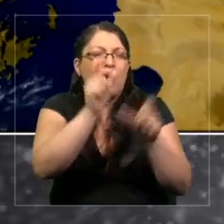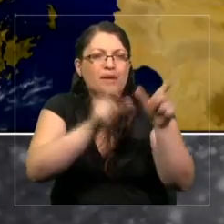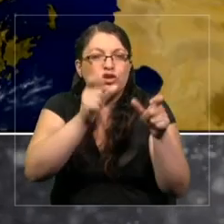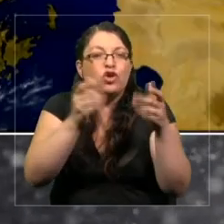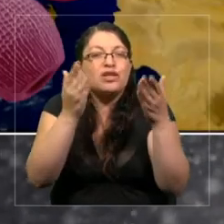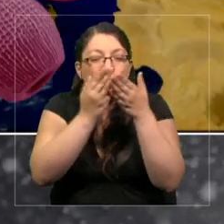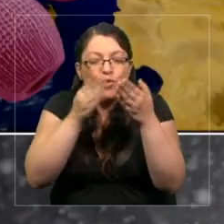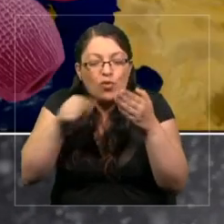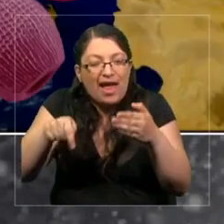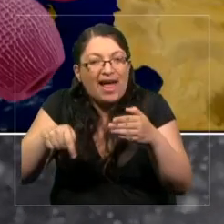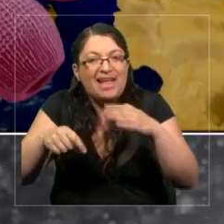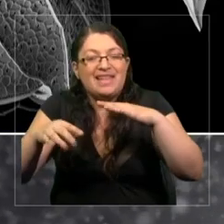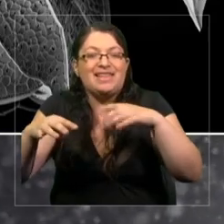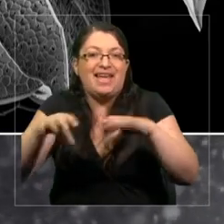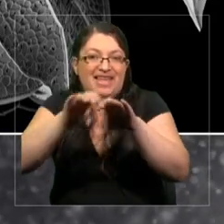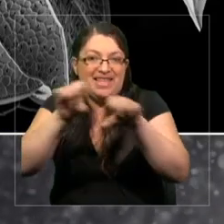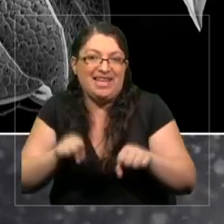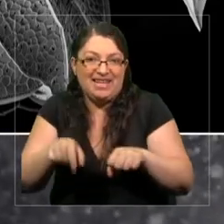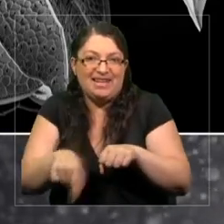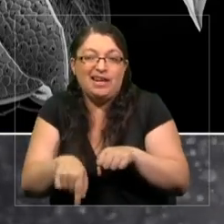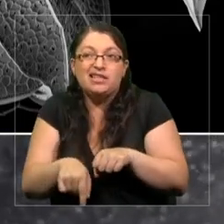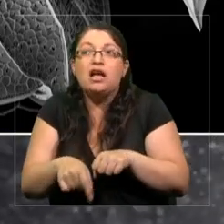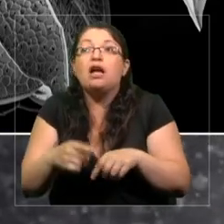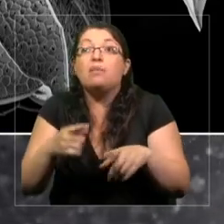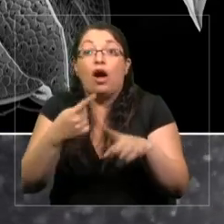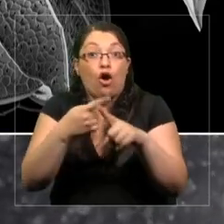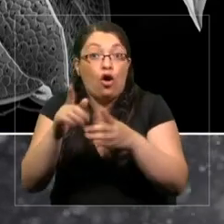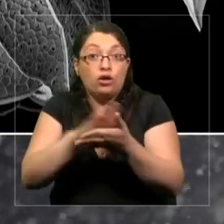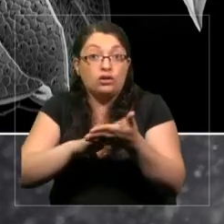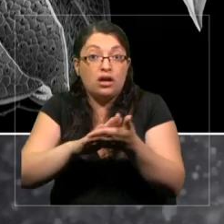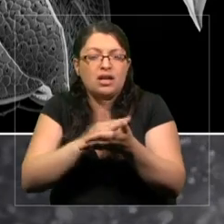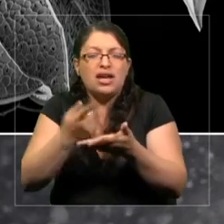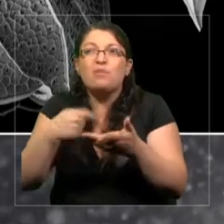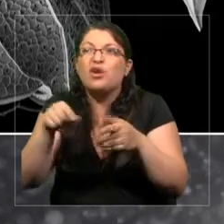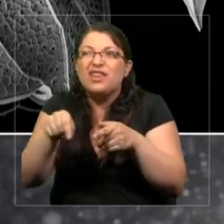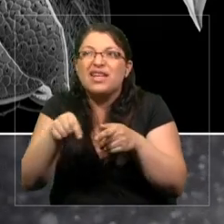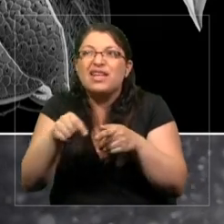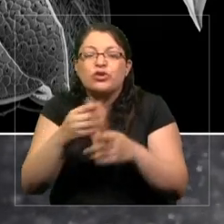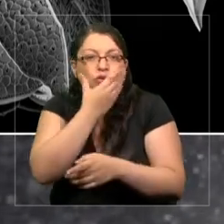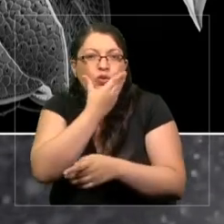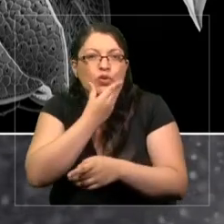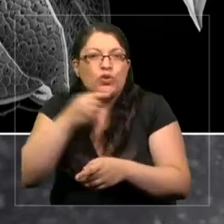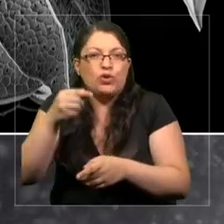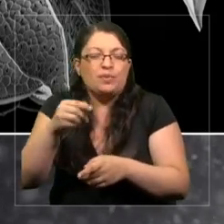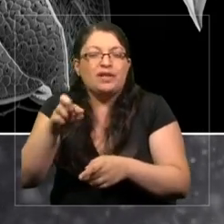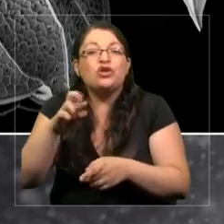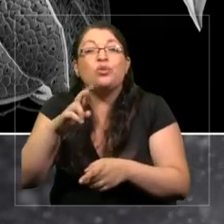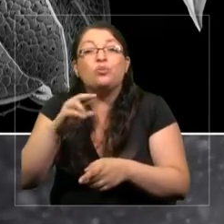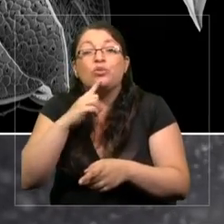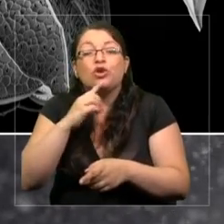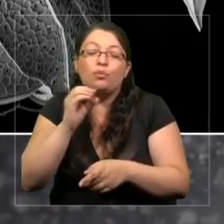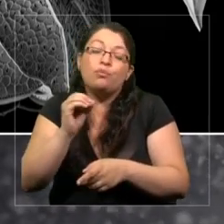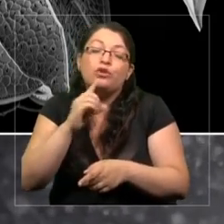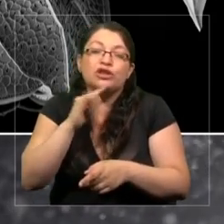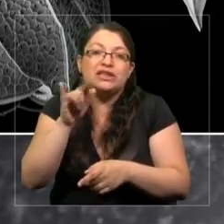Para darles otro ejemplo de los protistos, de estos maravillosos protistos, el campeón de, son los